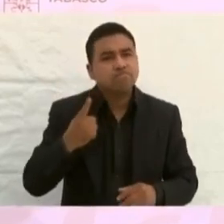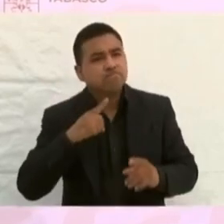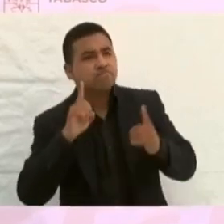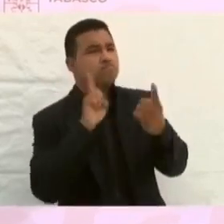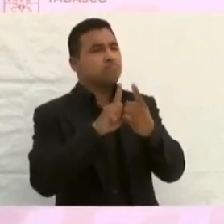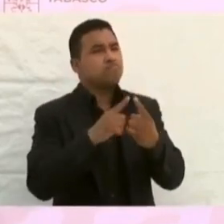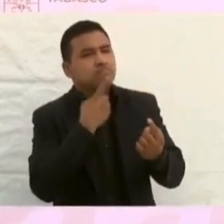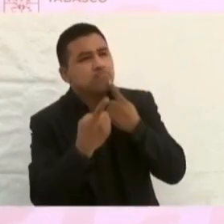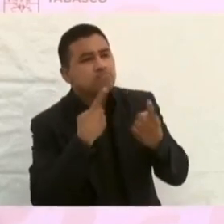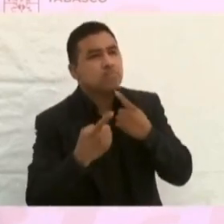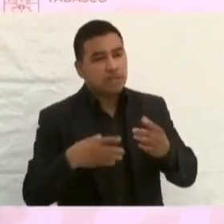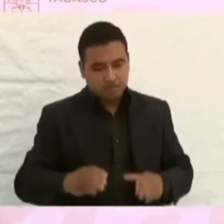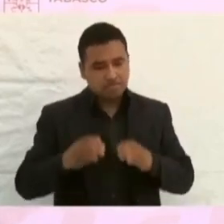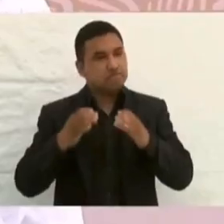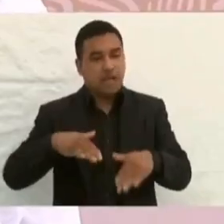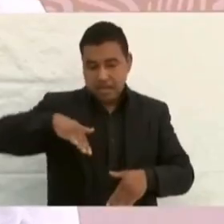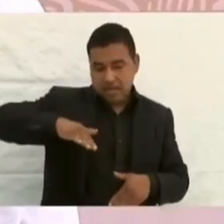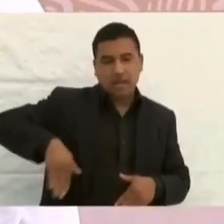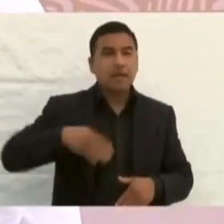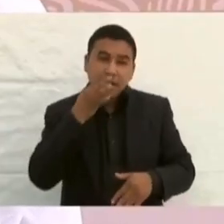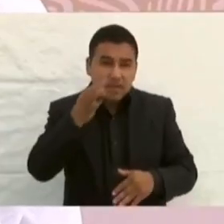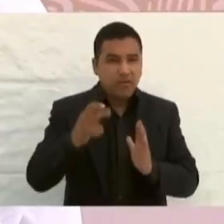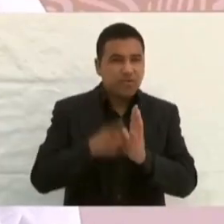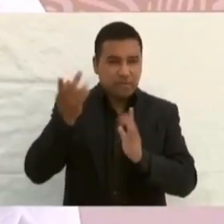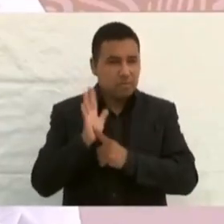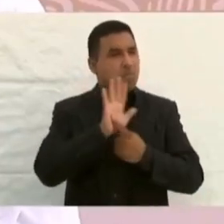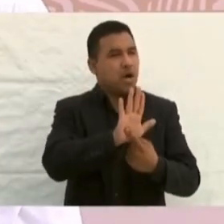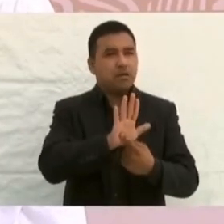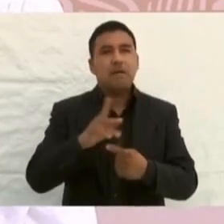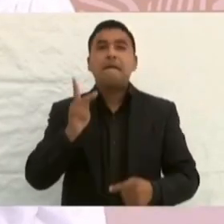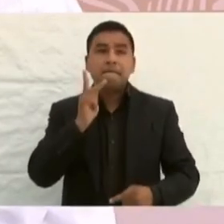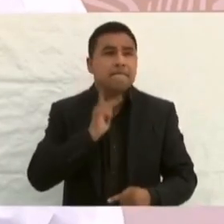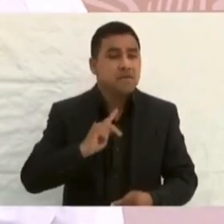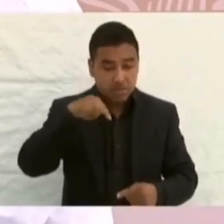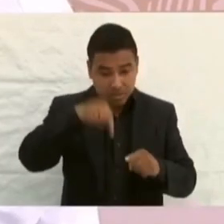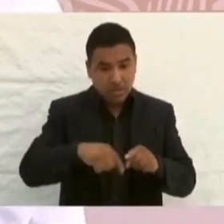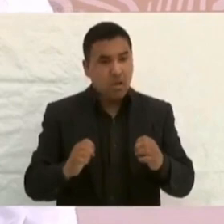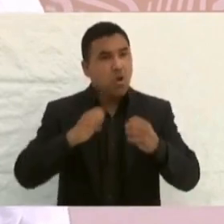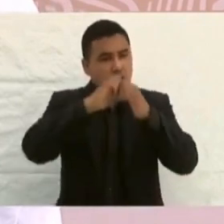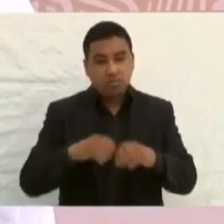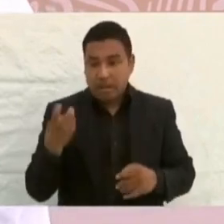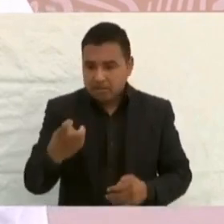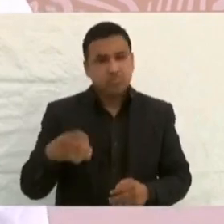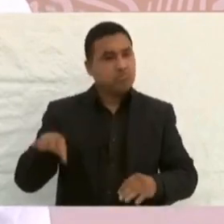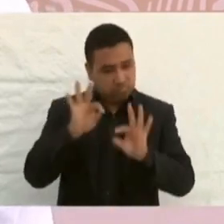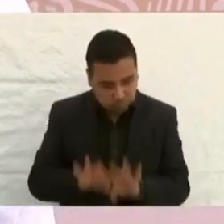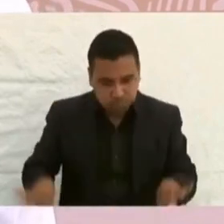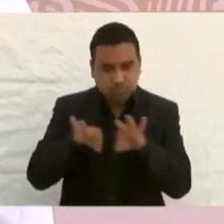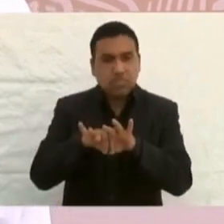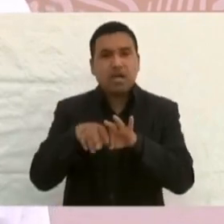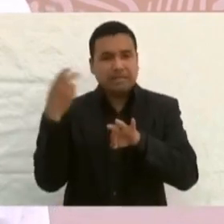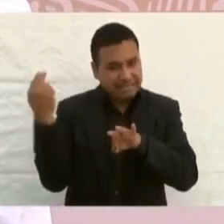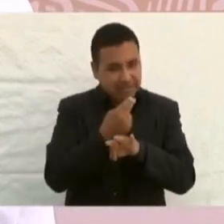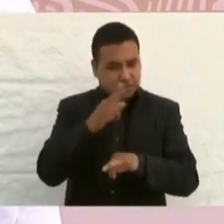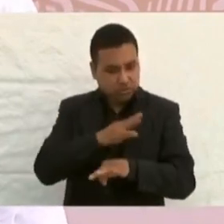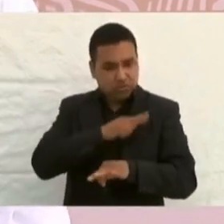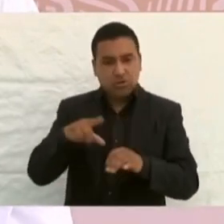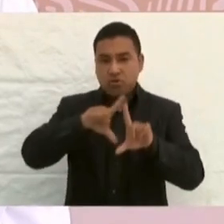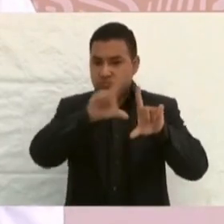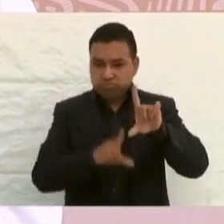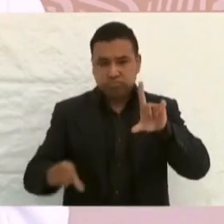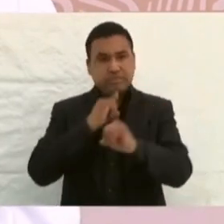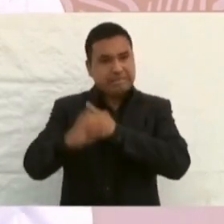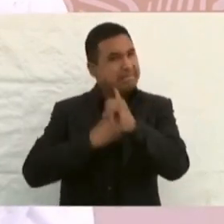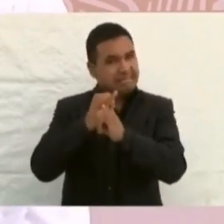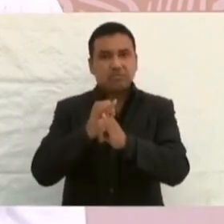Y ratificamos lo que usted siempre ha comentado, que Pemex es una de las empresas más rentables de la industria petrolera internacional.